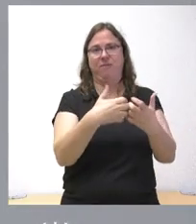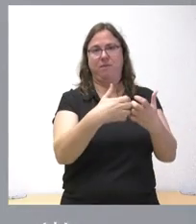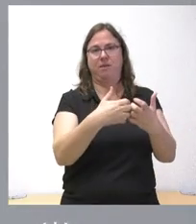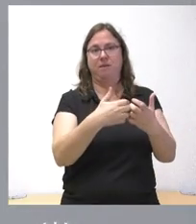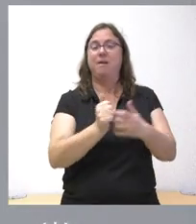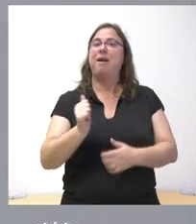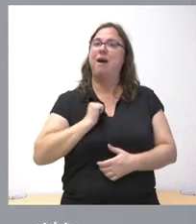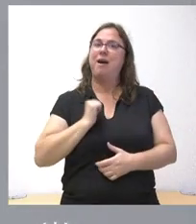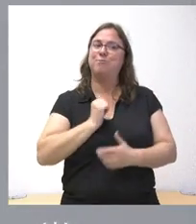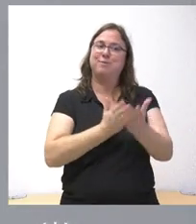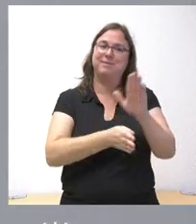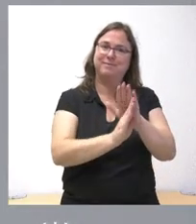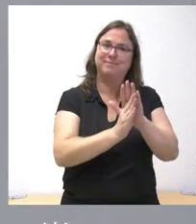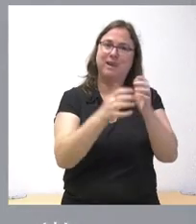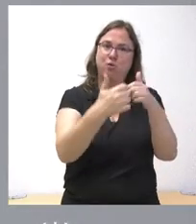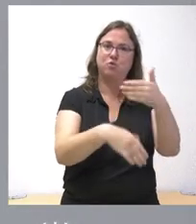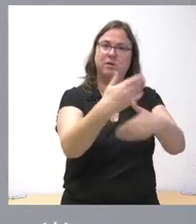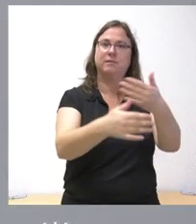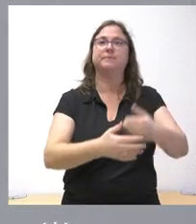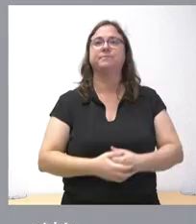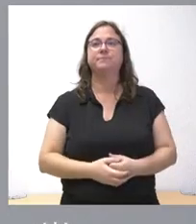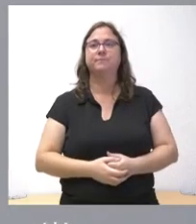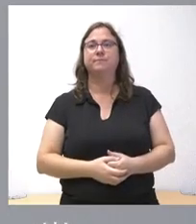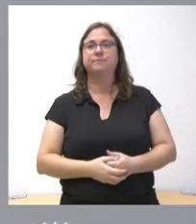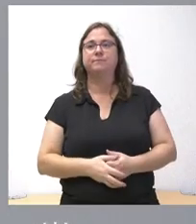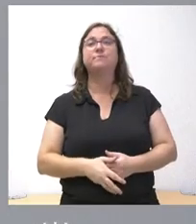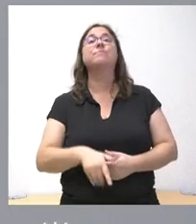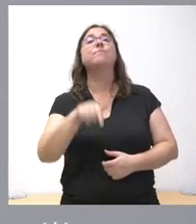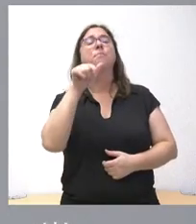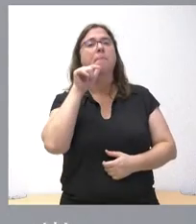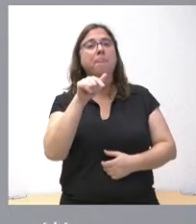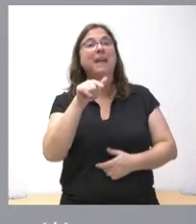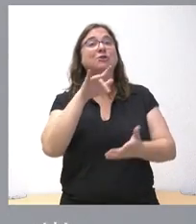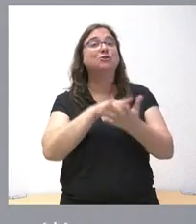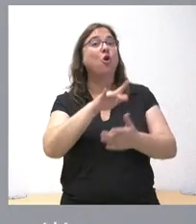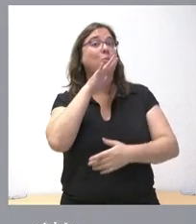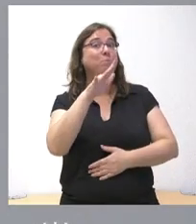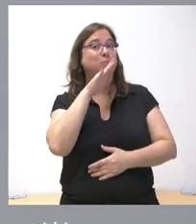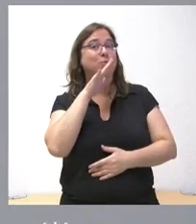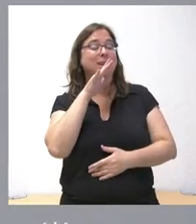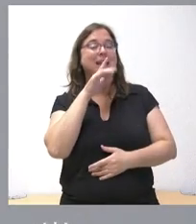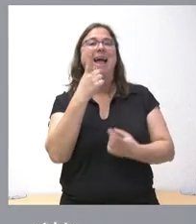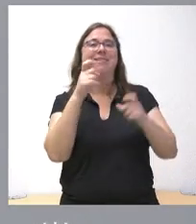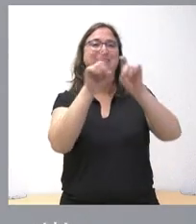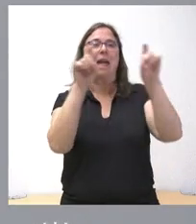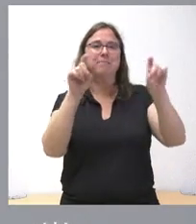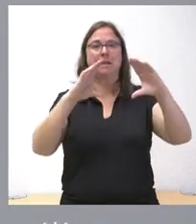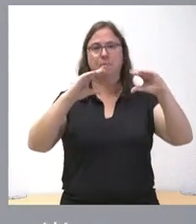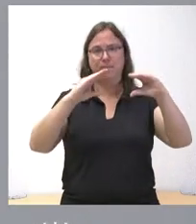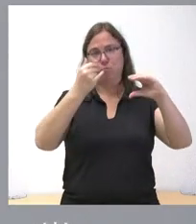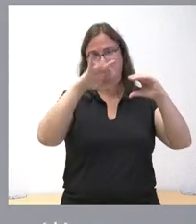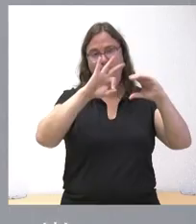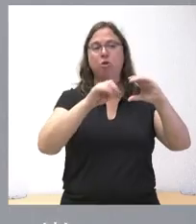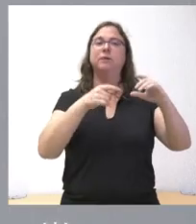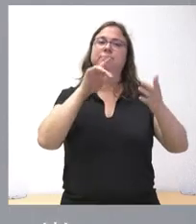una viabilidad industrial. Lógicamente, esto pasa necesariamente porque Bimbo se siente, porque Bimbo negocie y porque Bimbo